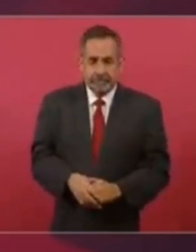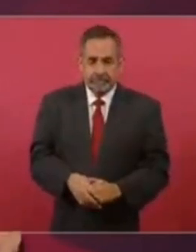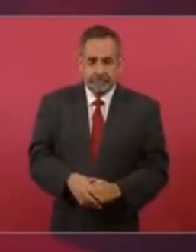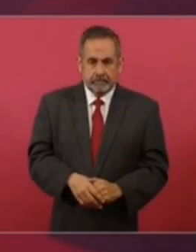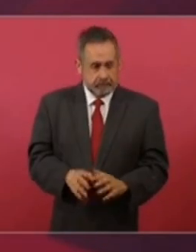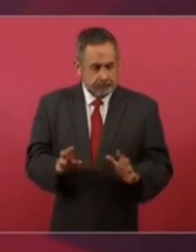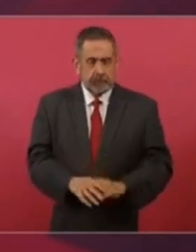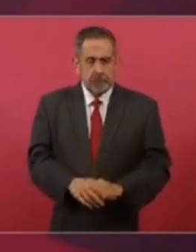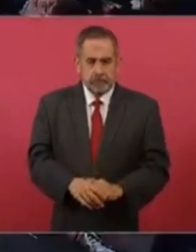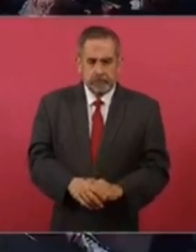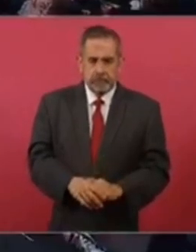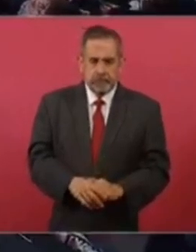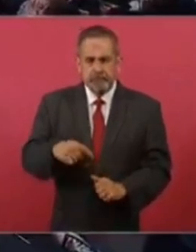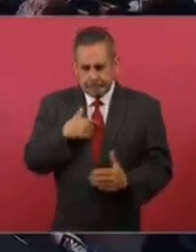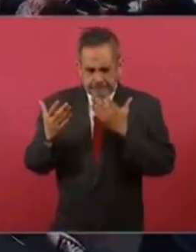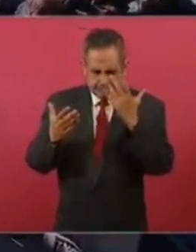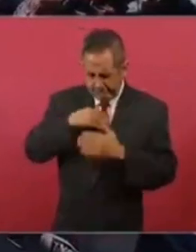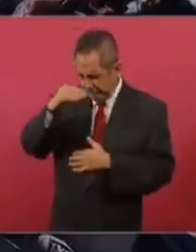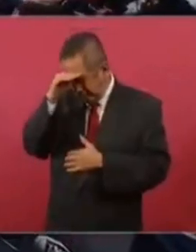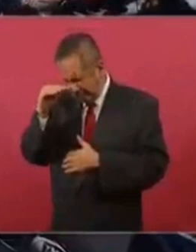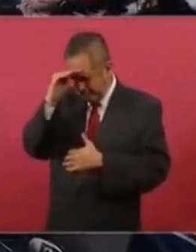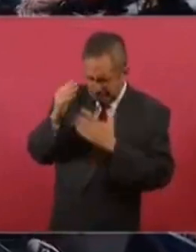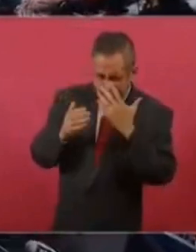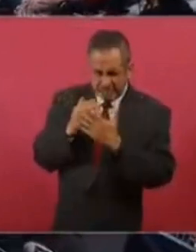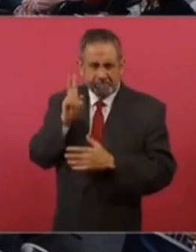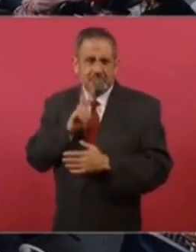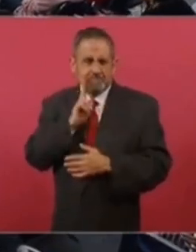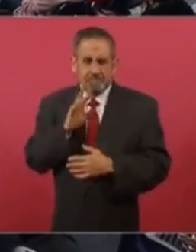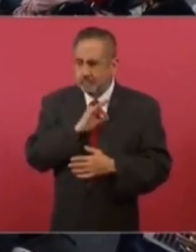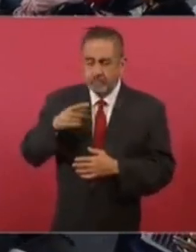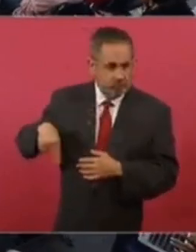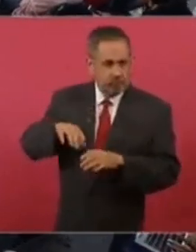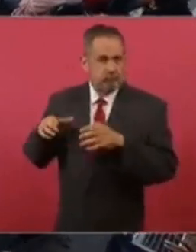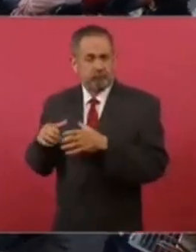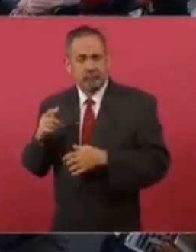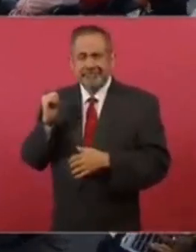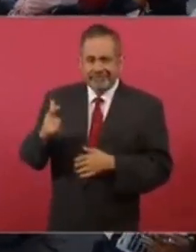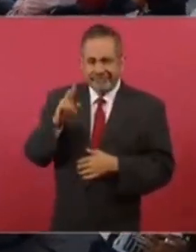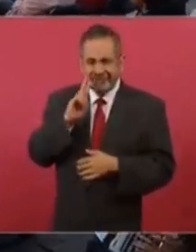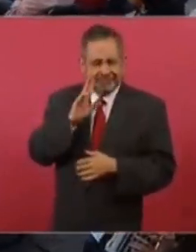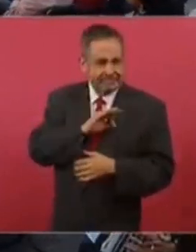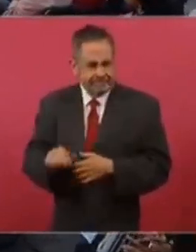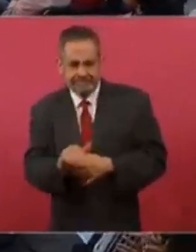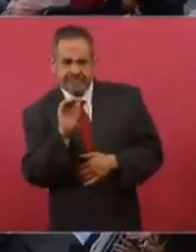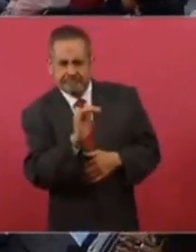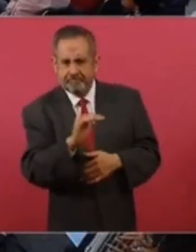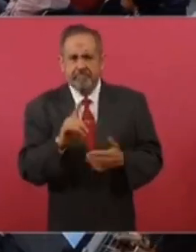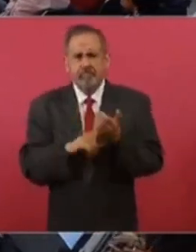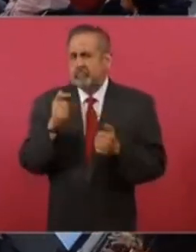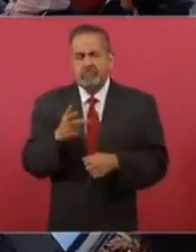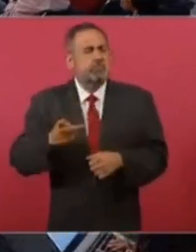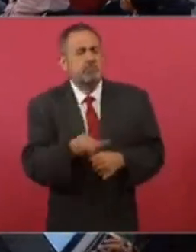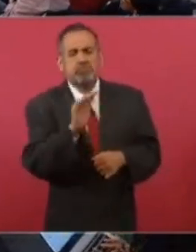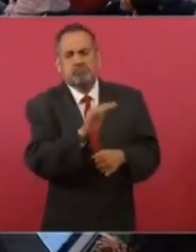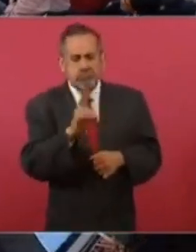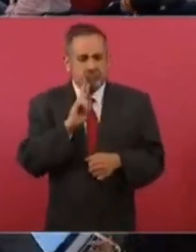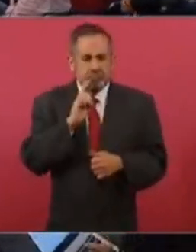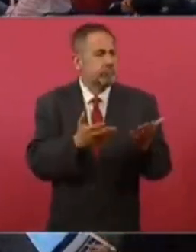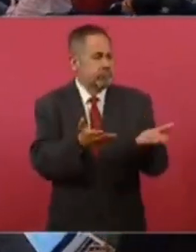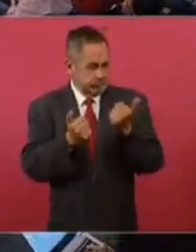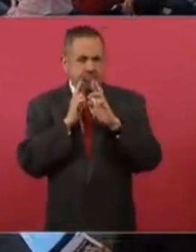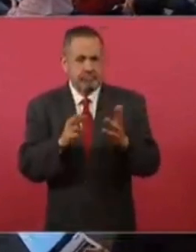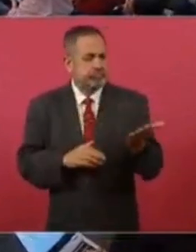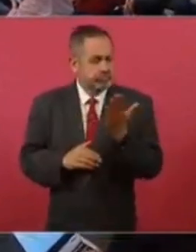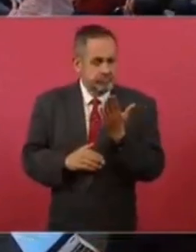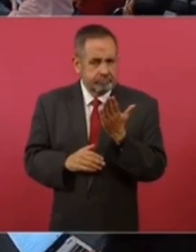No, pero estuve analizando si teníamos nosotros alguna posibilidad de cuando menos recibir